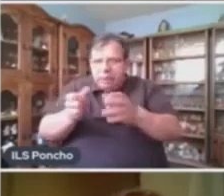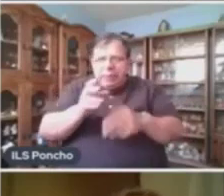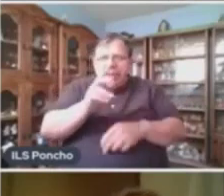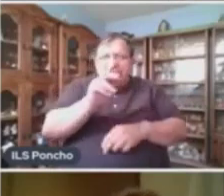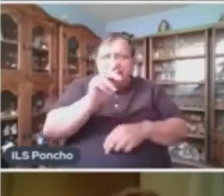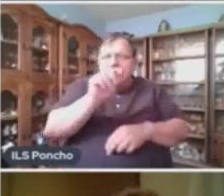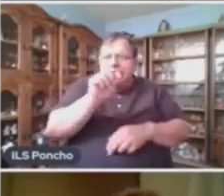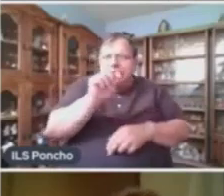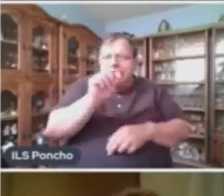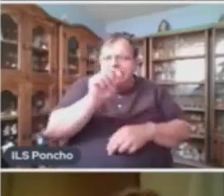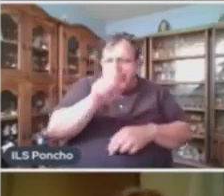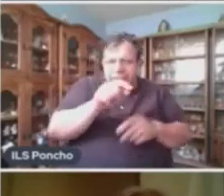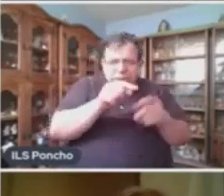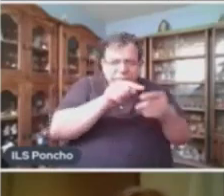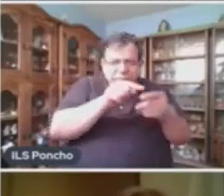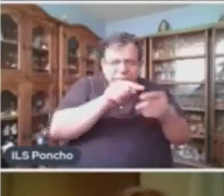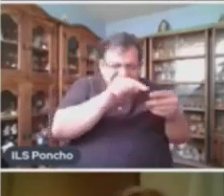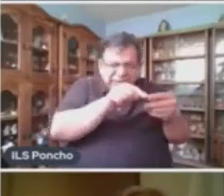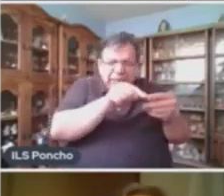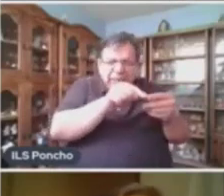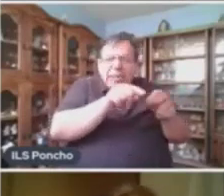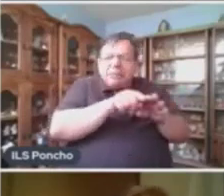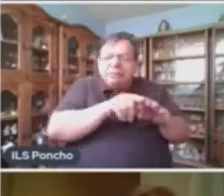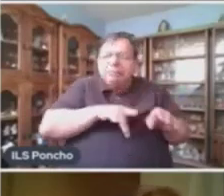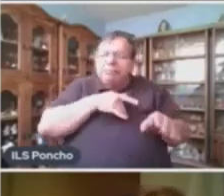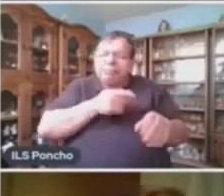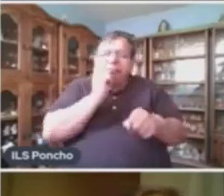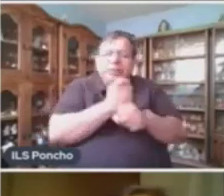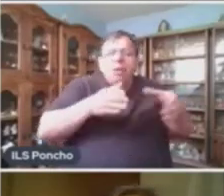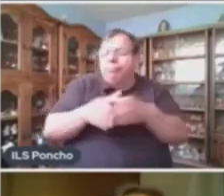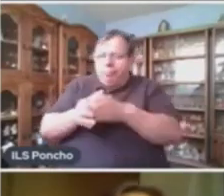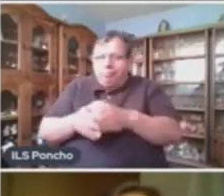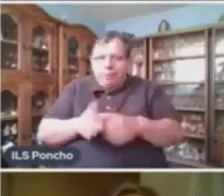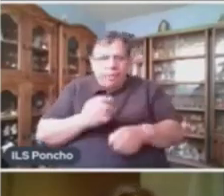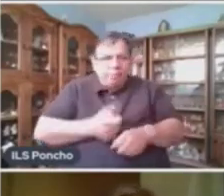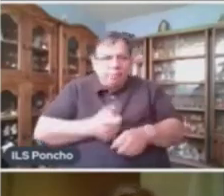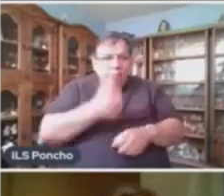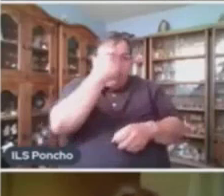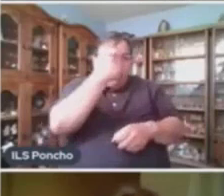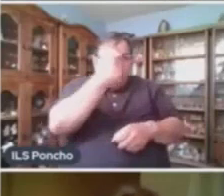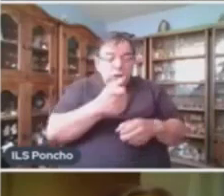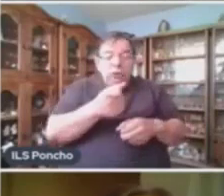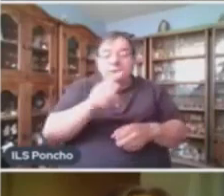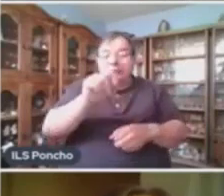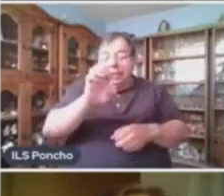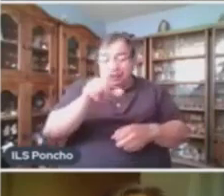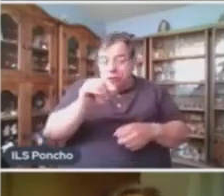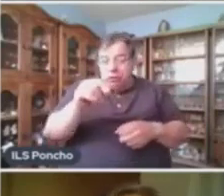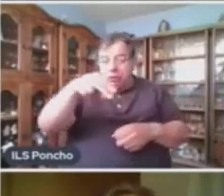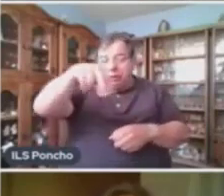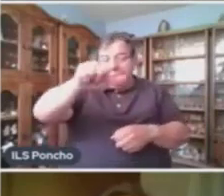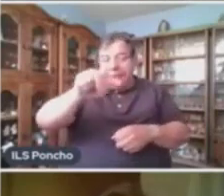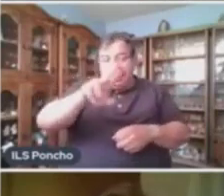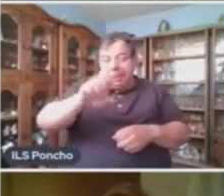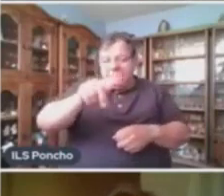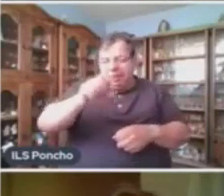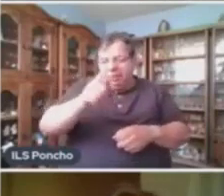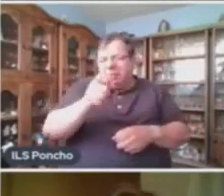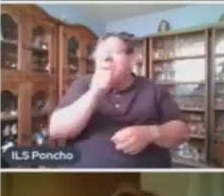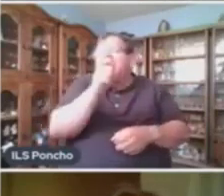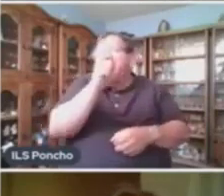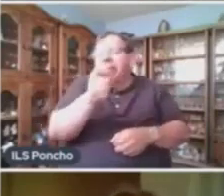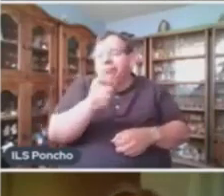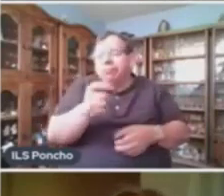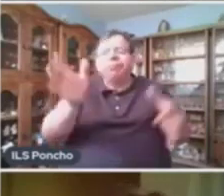identificar. Vamos a empezar. Primera opción, texto narrativo. Como su nombre lo dice, se trata